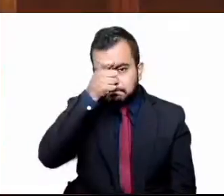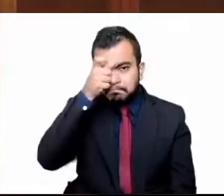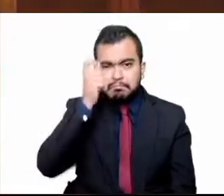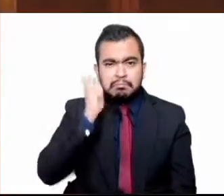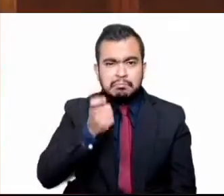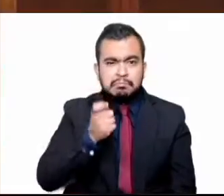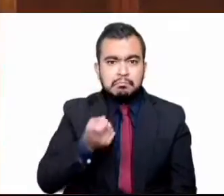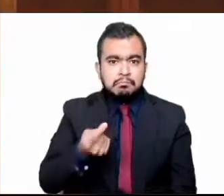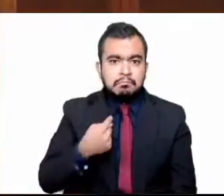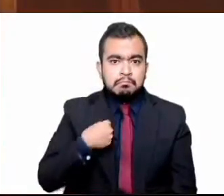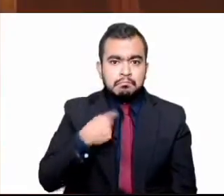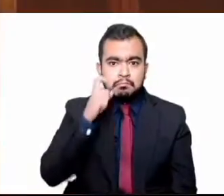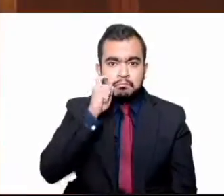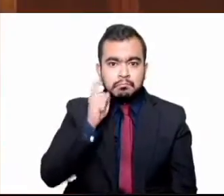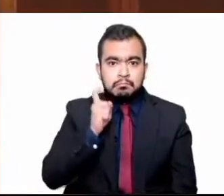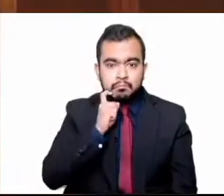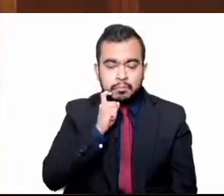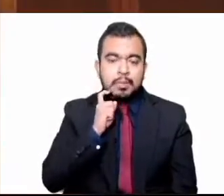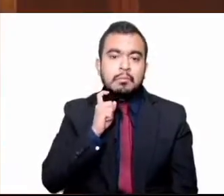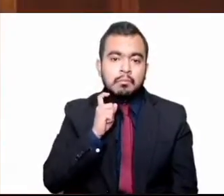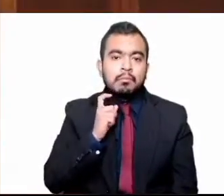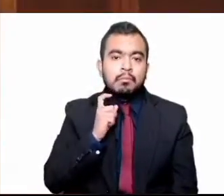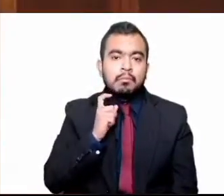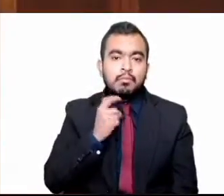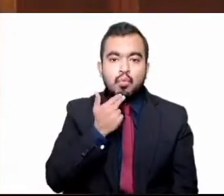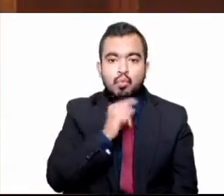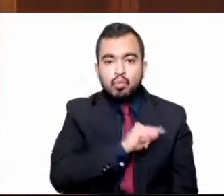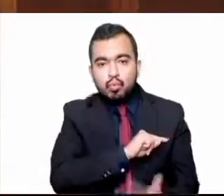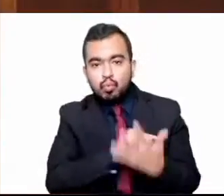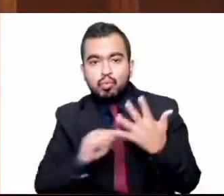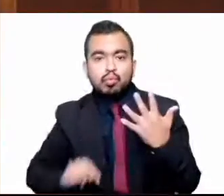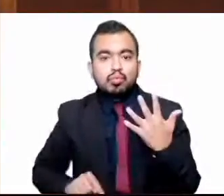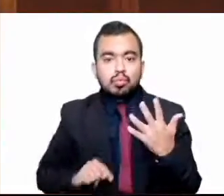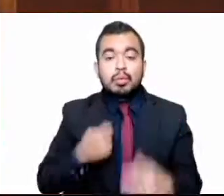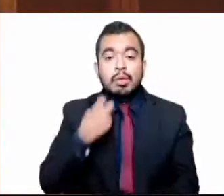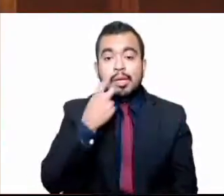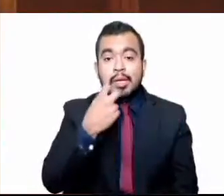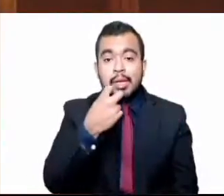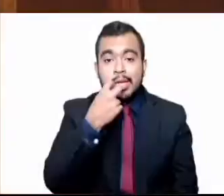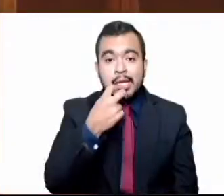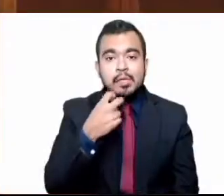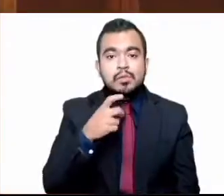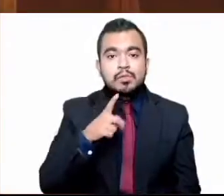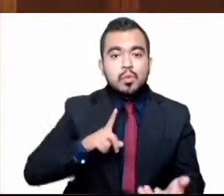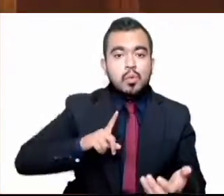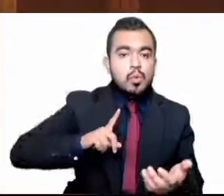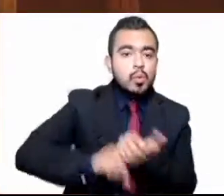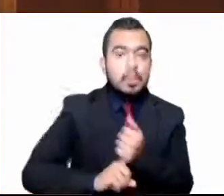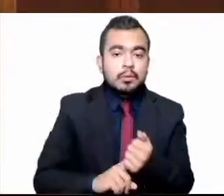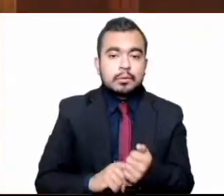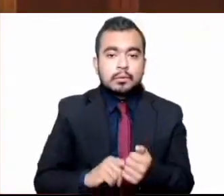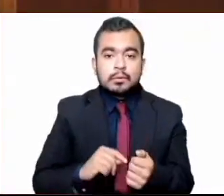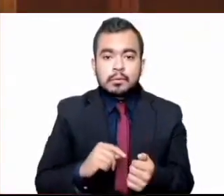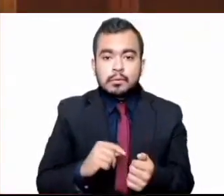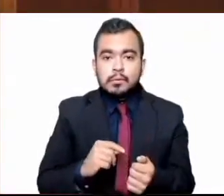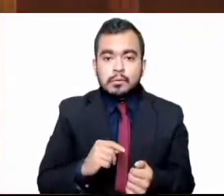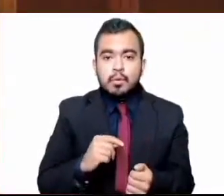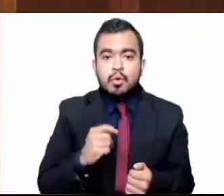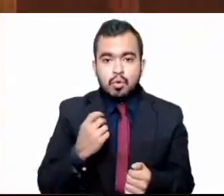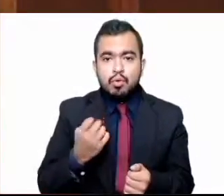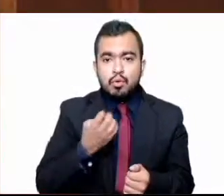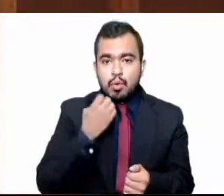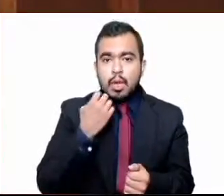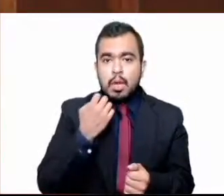y como puede gestarse de materia local entre regiones de un mismo país o bien